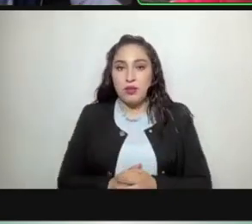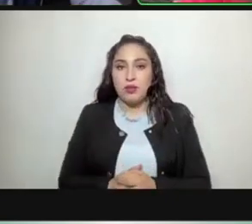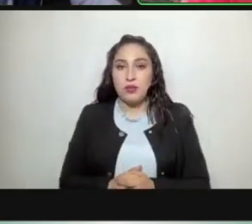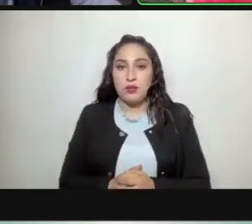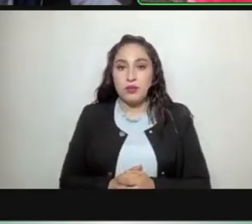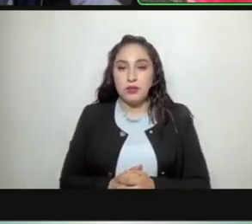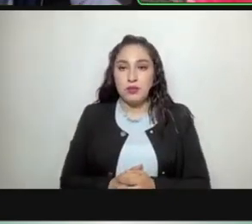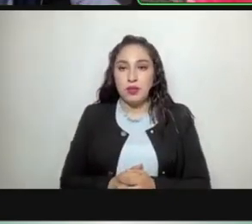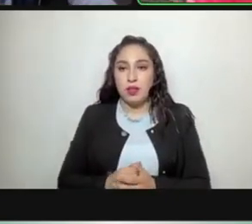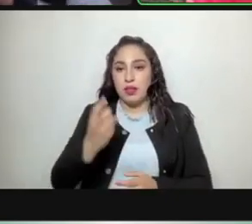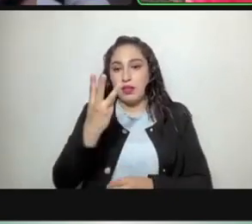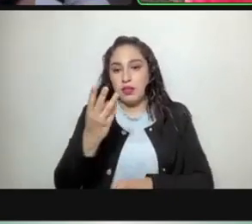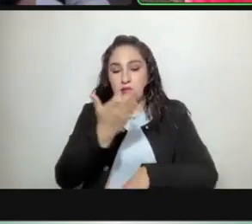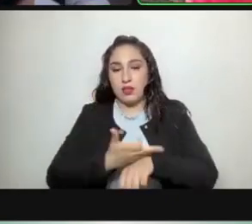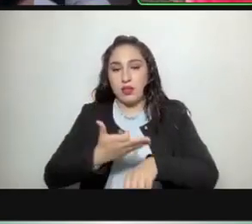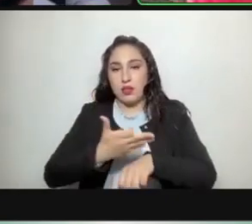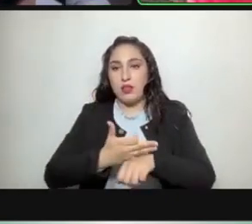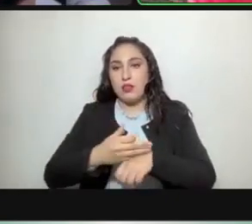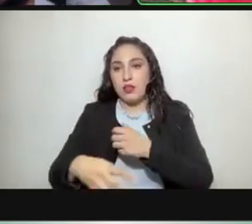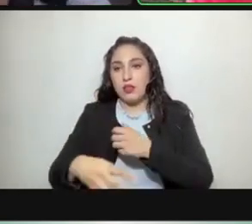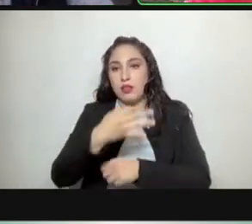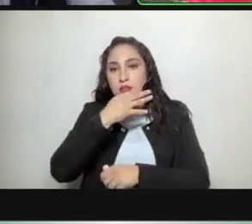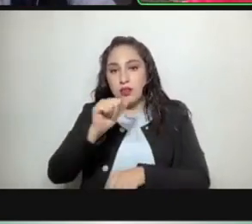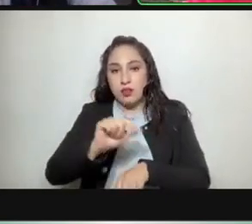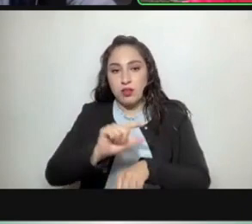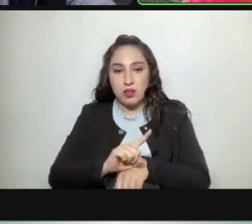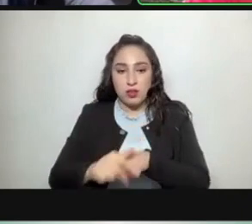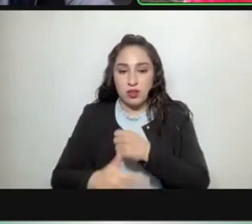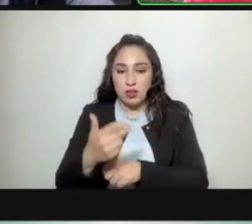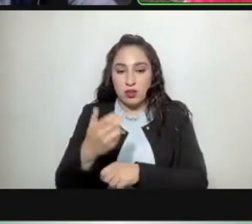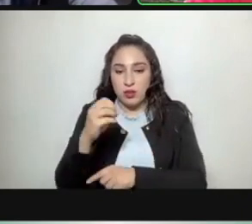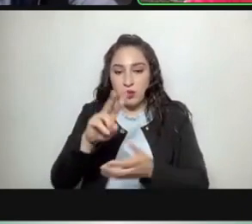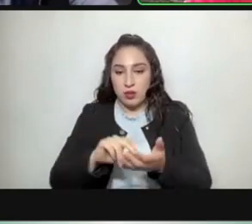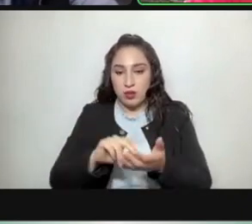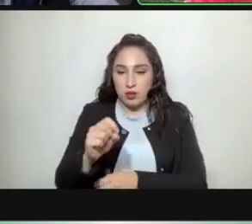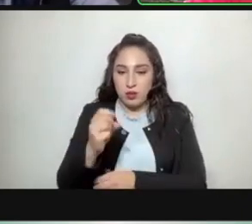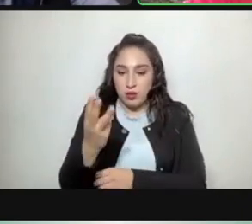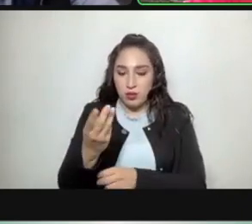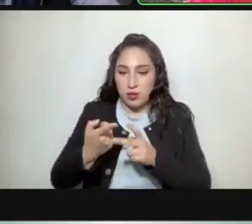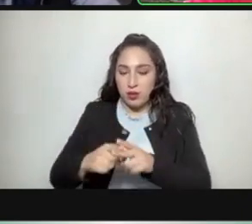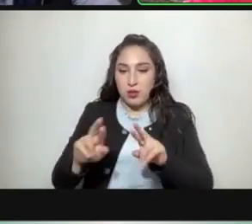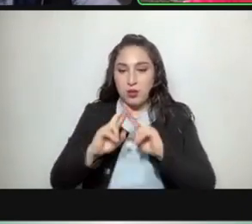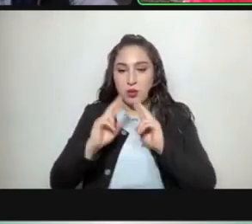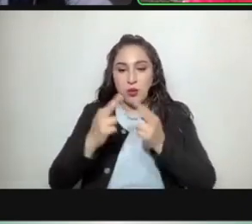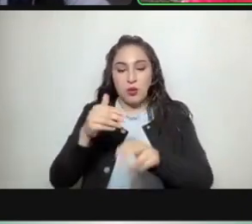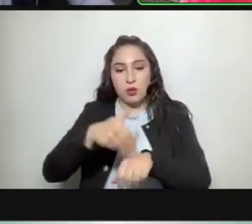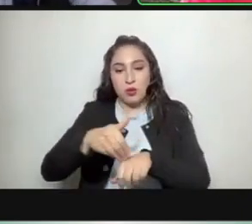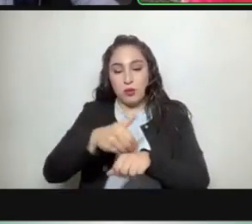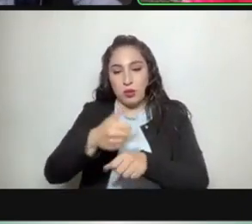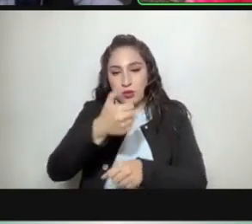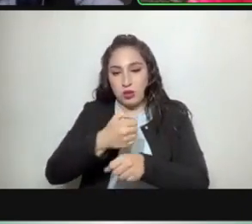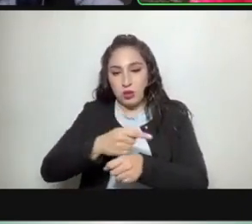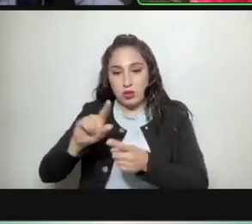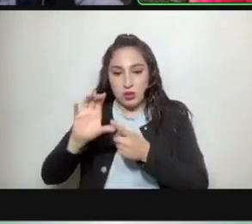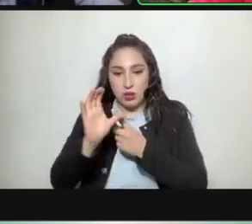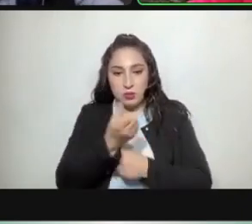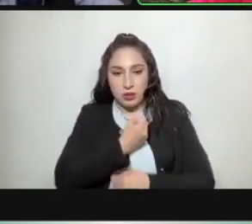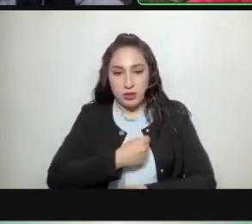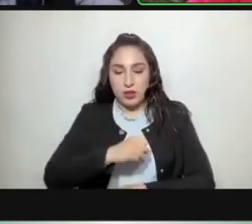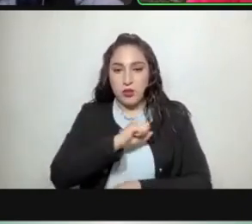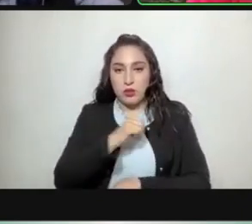quince horas con catorce minutos del trece de octubre de dos mil veintitrés, se abre la sexta sesión ordinaria de esta comisión.